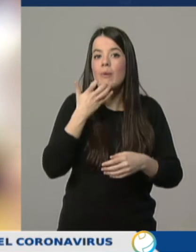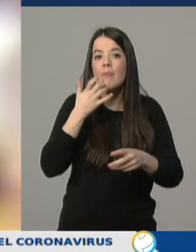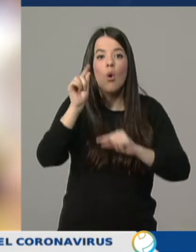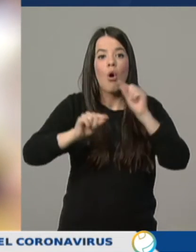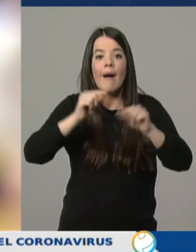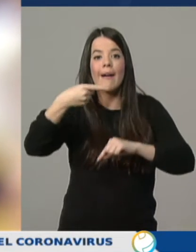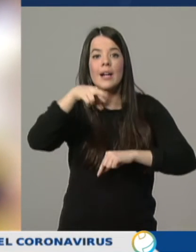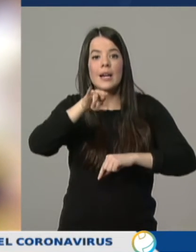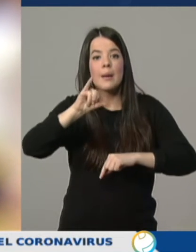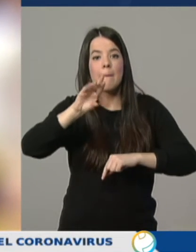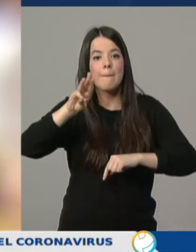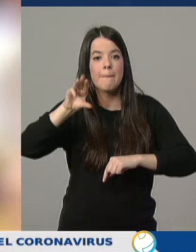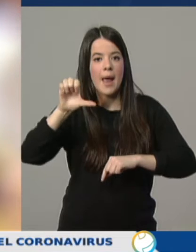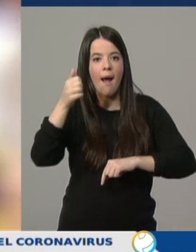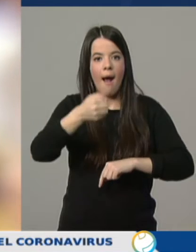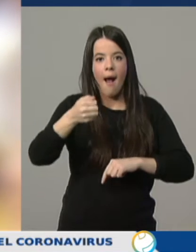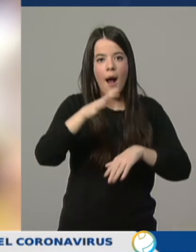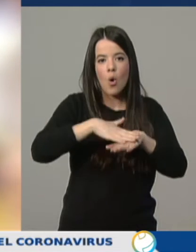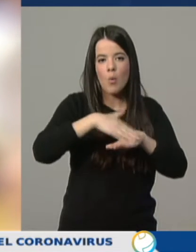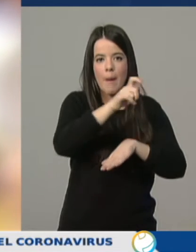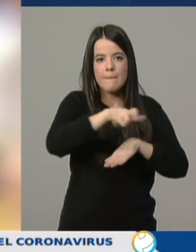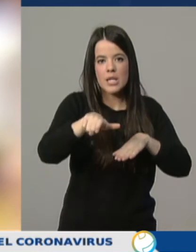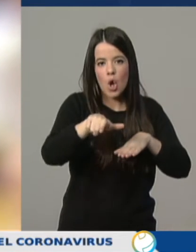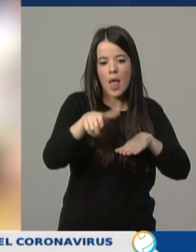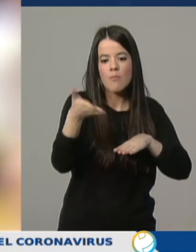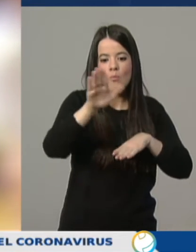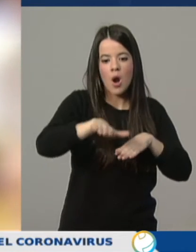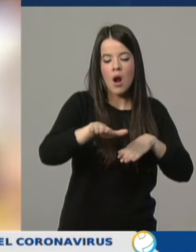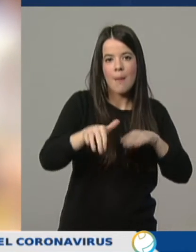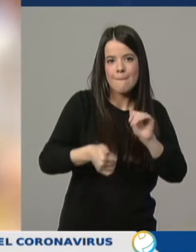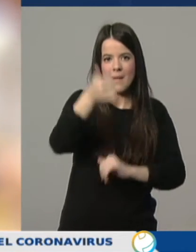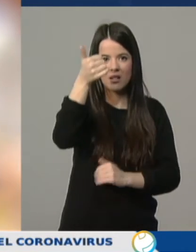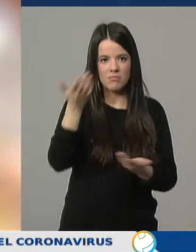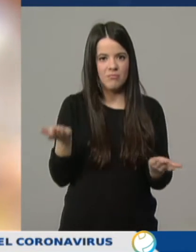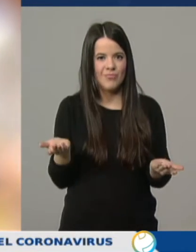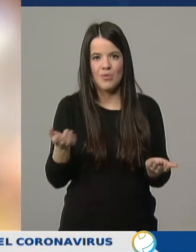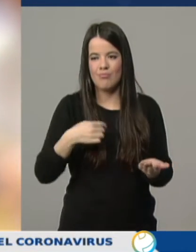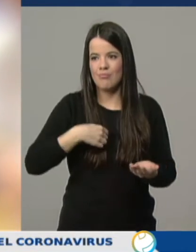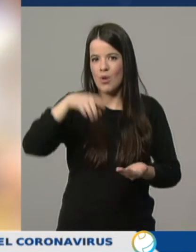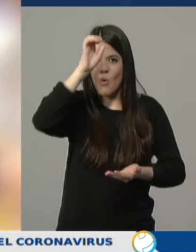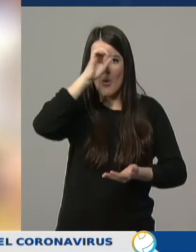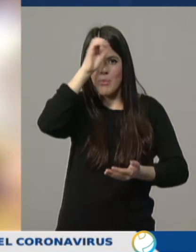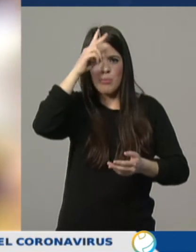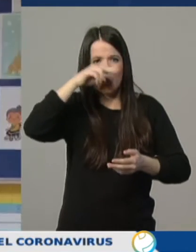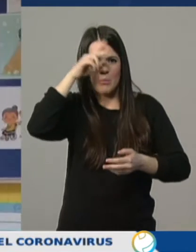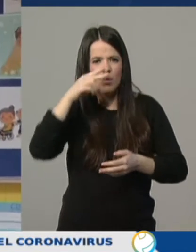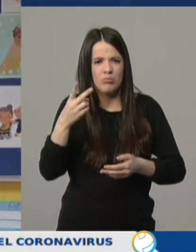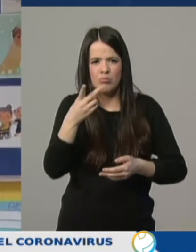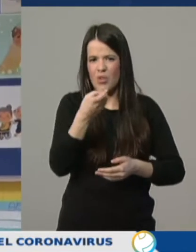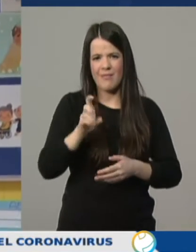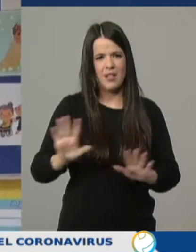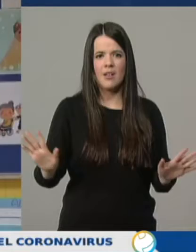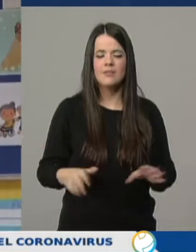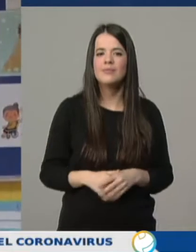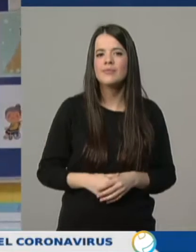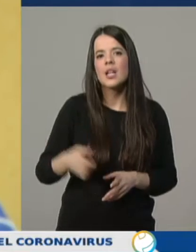dado muchísimos más muertos que el coronavirus... ...entonces, en mi opinión, no deberíamos estar preocupándonos tanto. ¿Y también